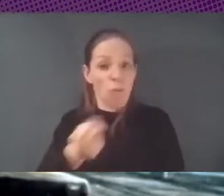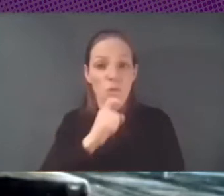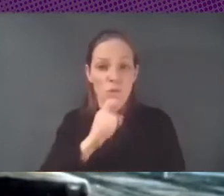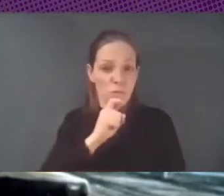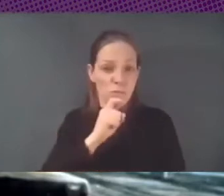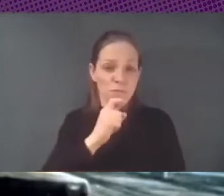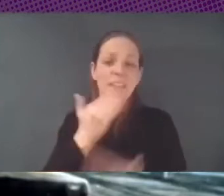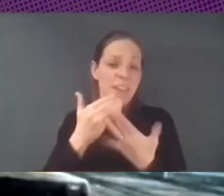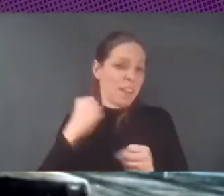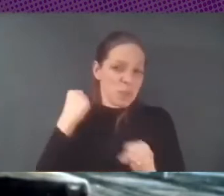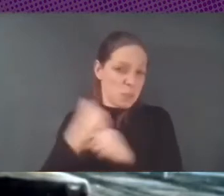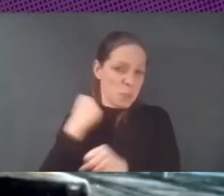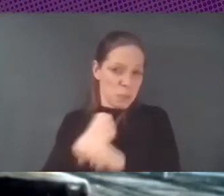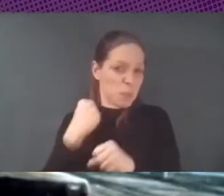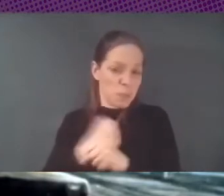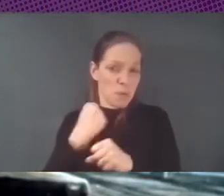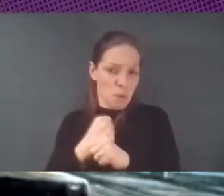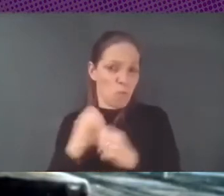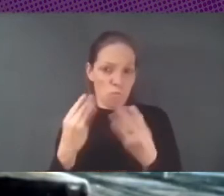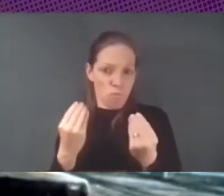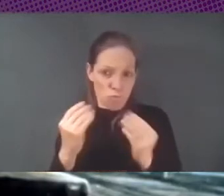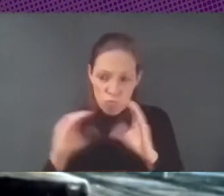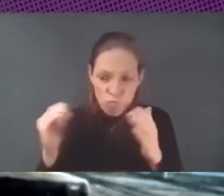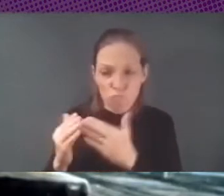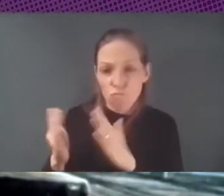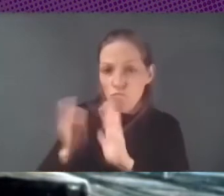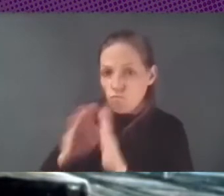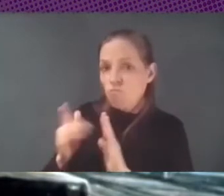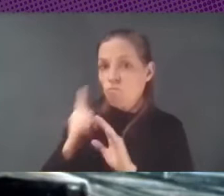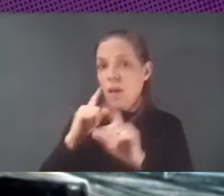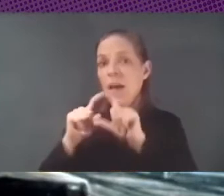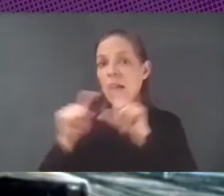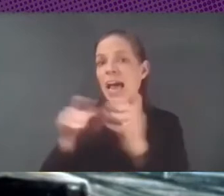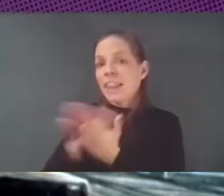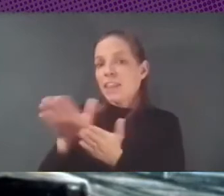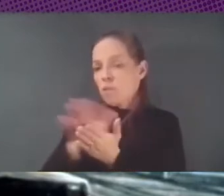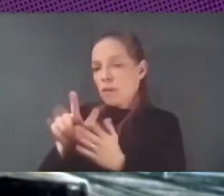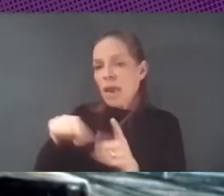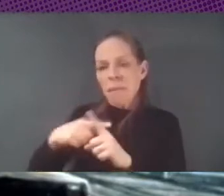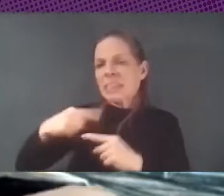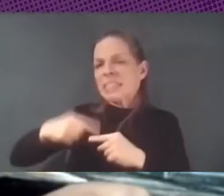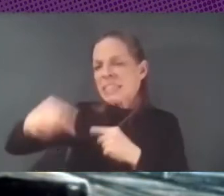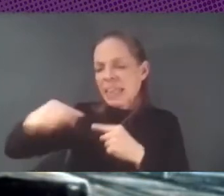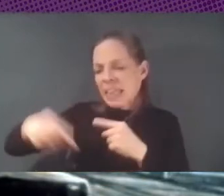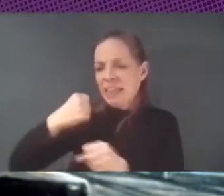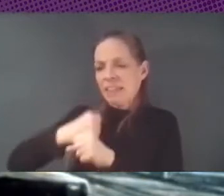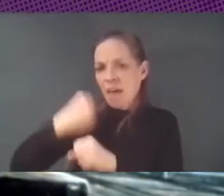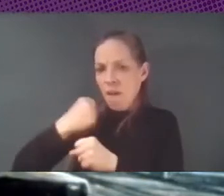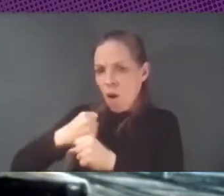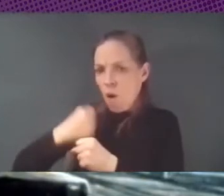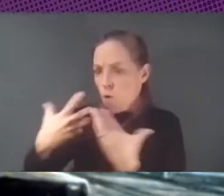trabajo con ellos tanto editorial como cada día y se hace también